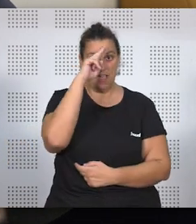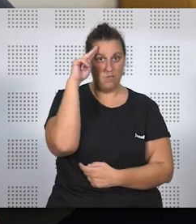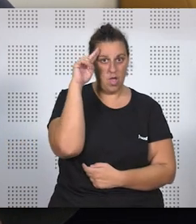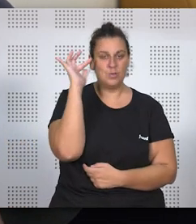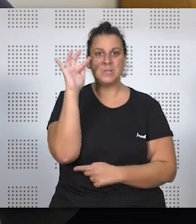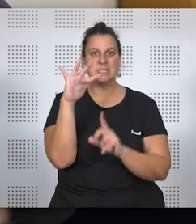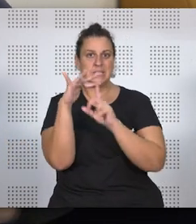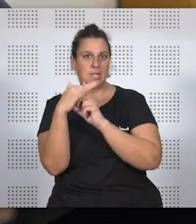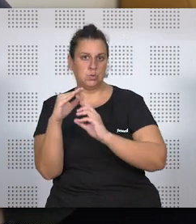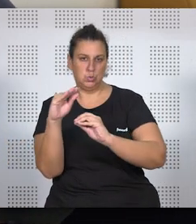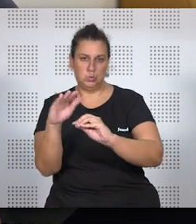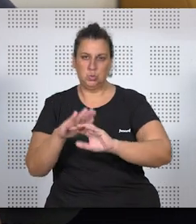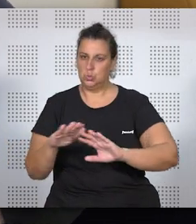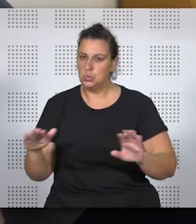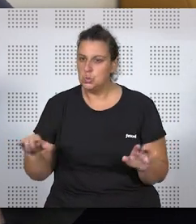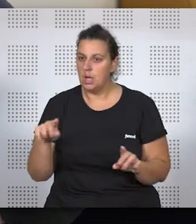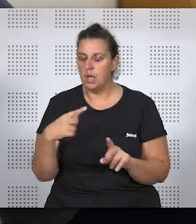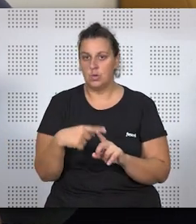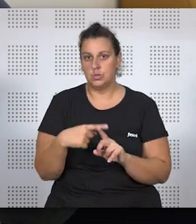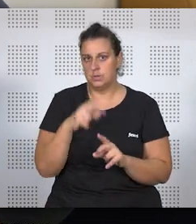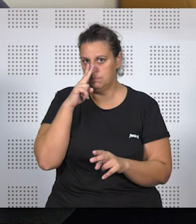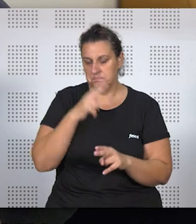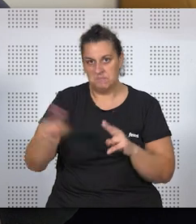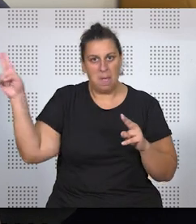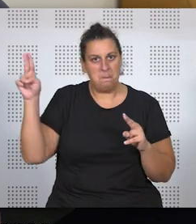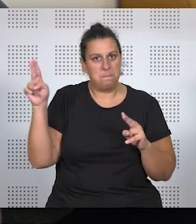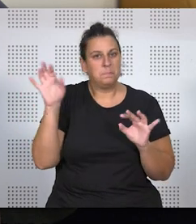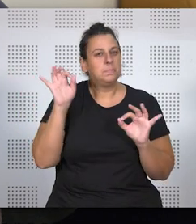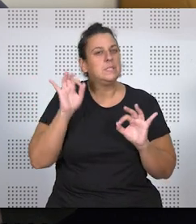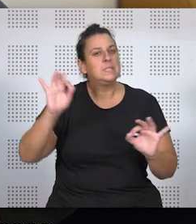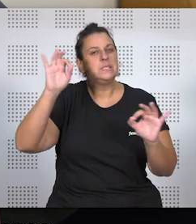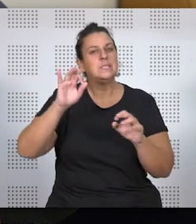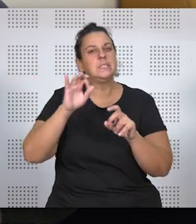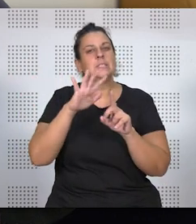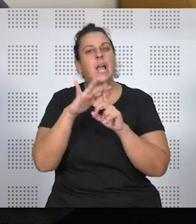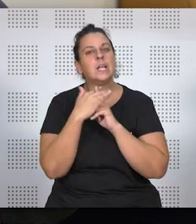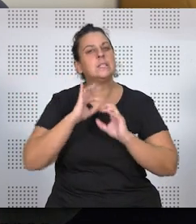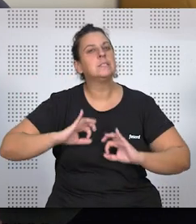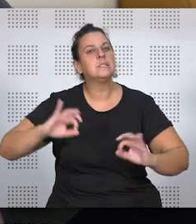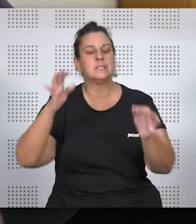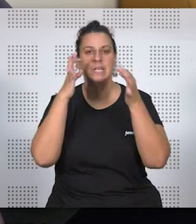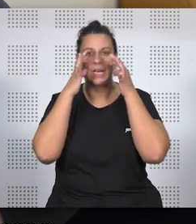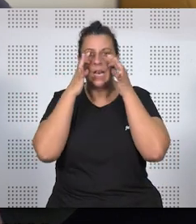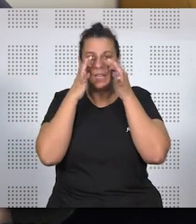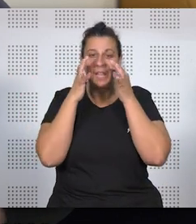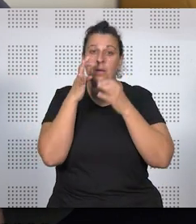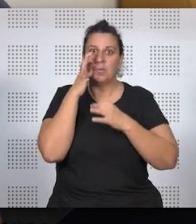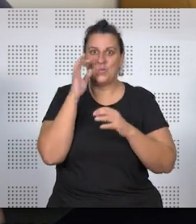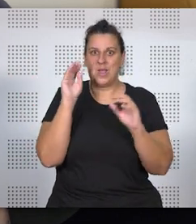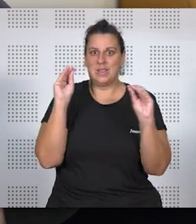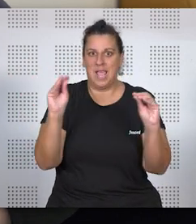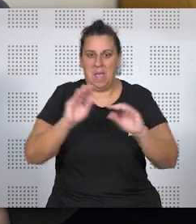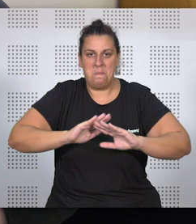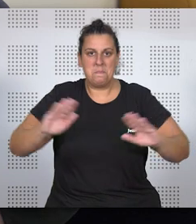como los casos que llevan, ahí pues hay cosas insólitas, muchas veces basadas en casos muy concretos de la realidad, pero que claro, que son muy